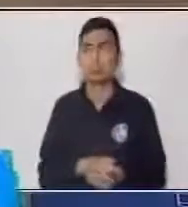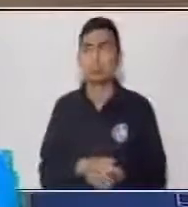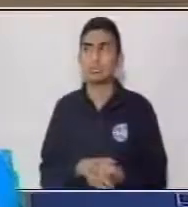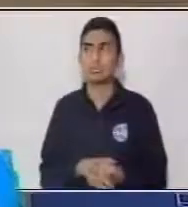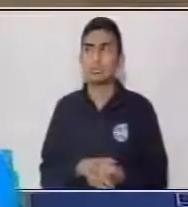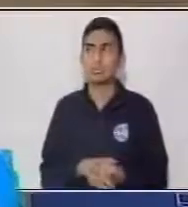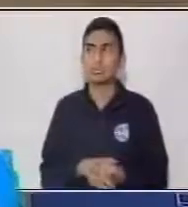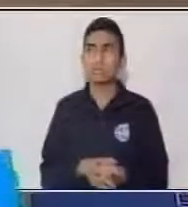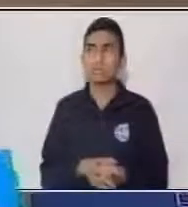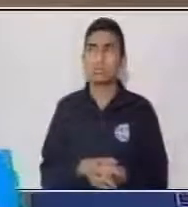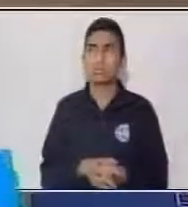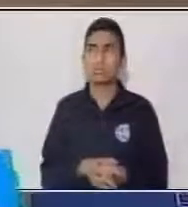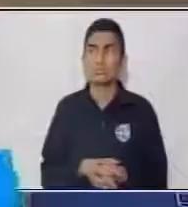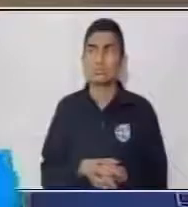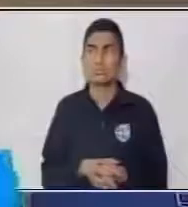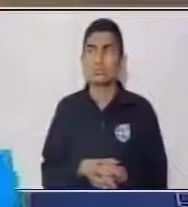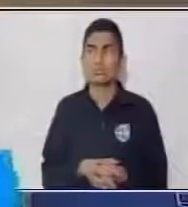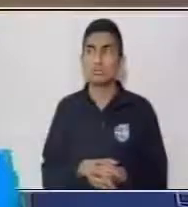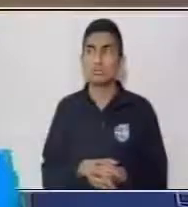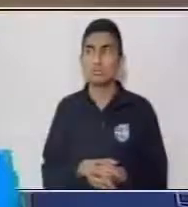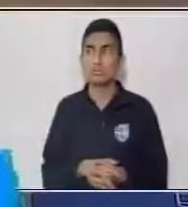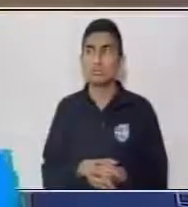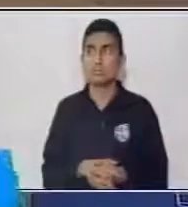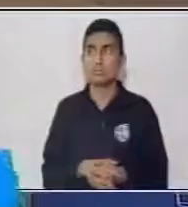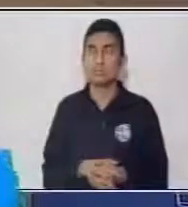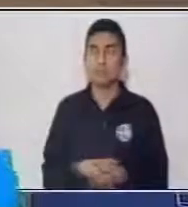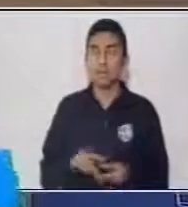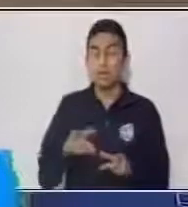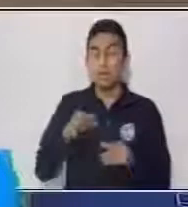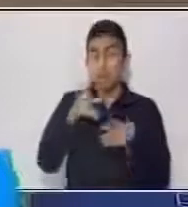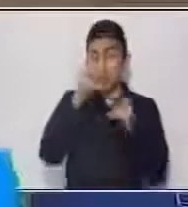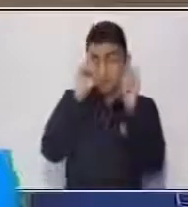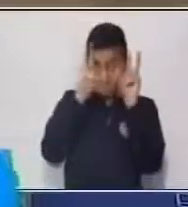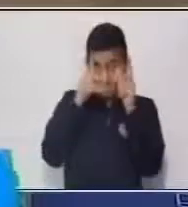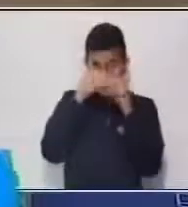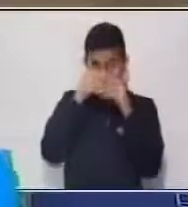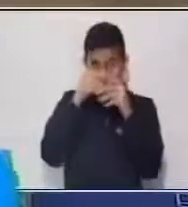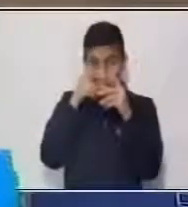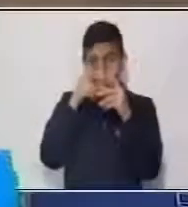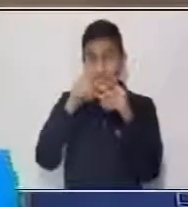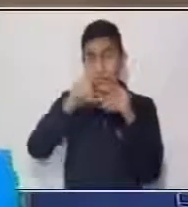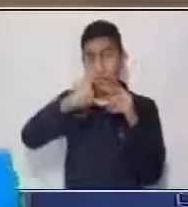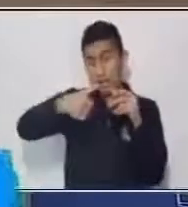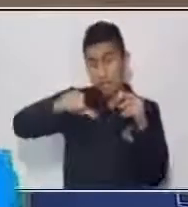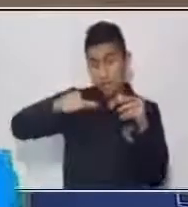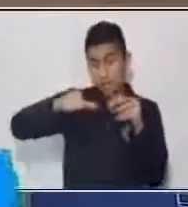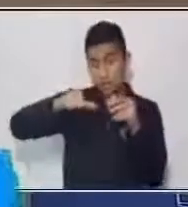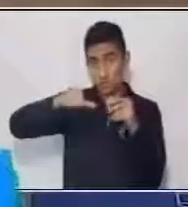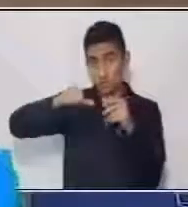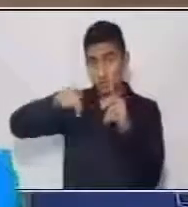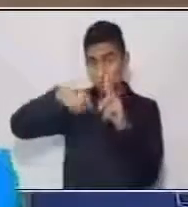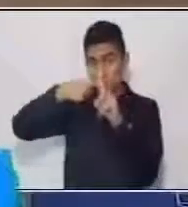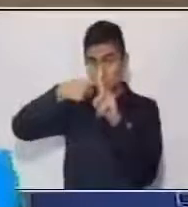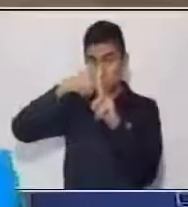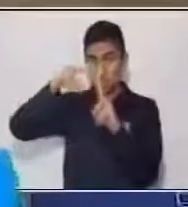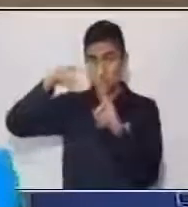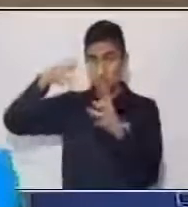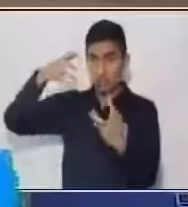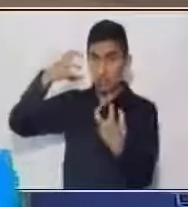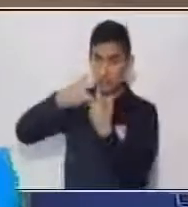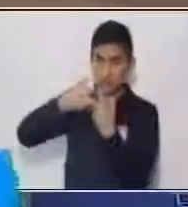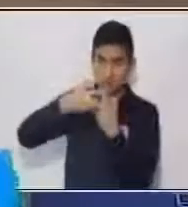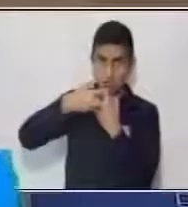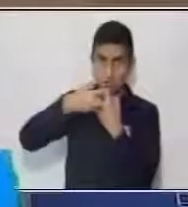el huevo no se hundió en el agua con sal por su densidad. Es decir, que el peso del agua con sal es mayor que el